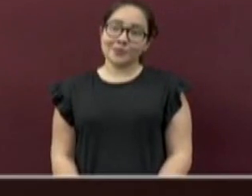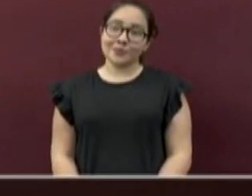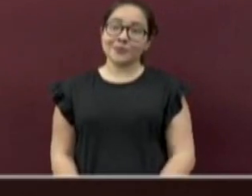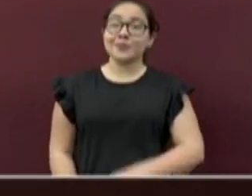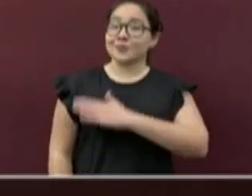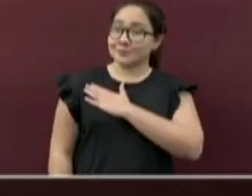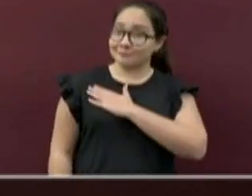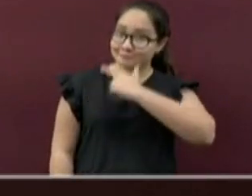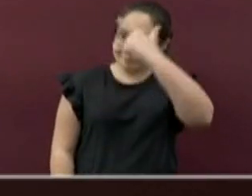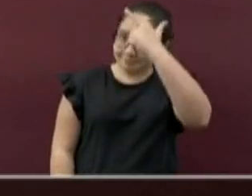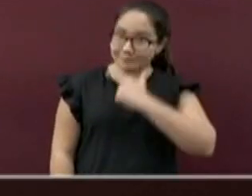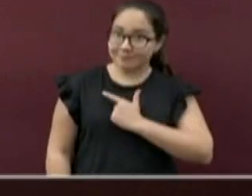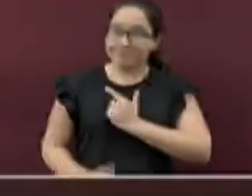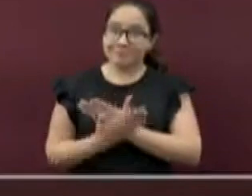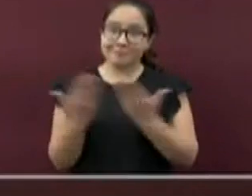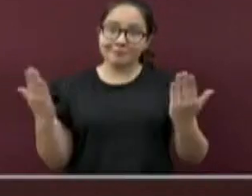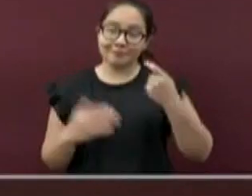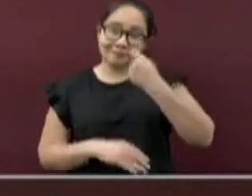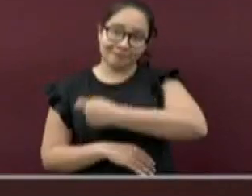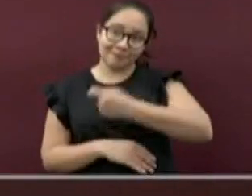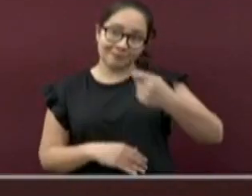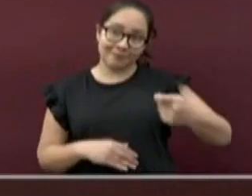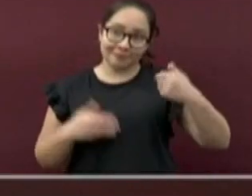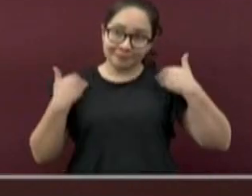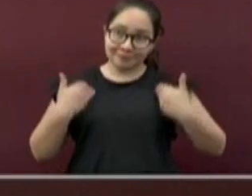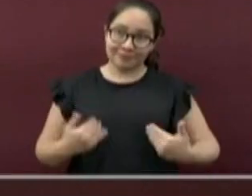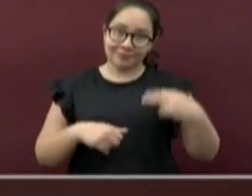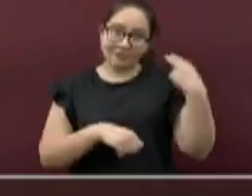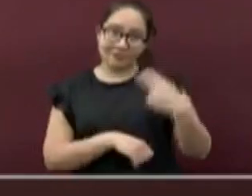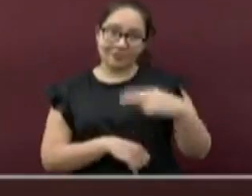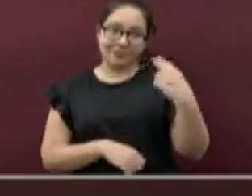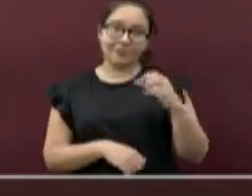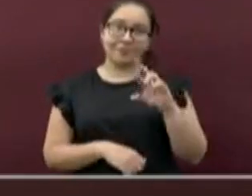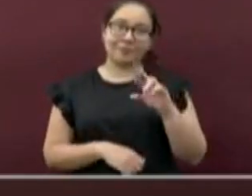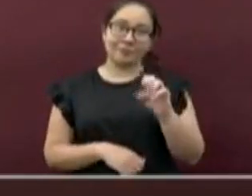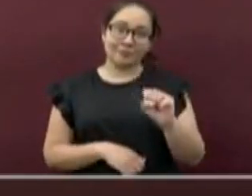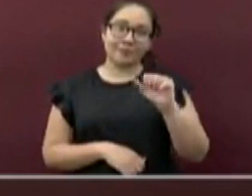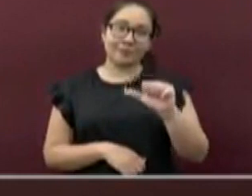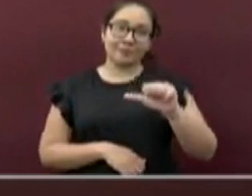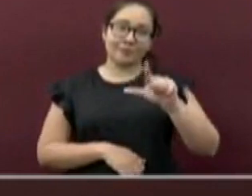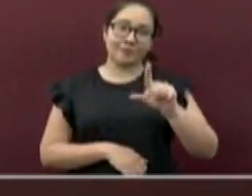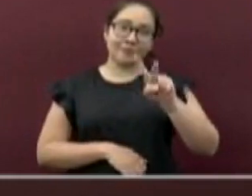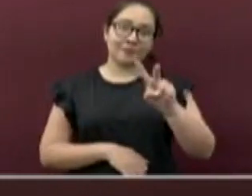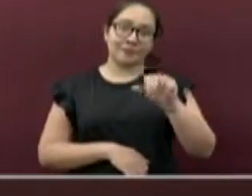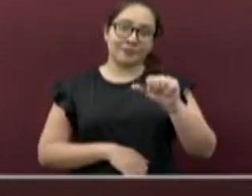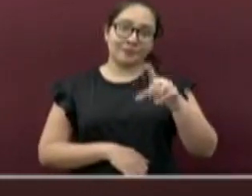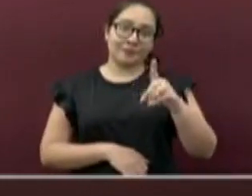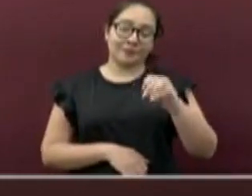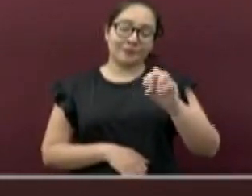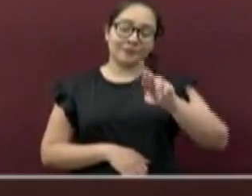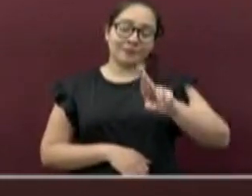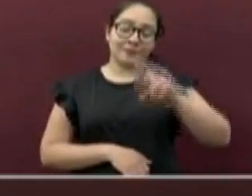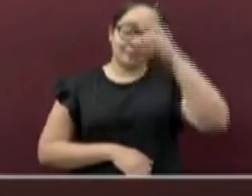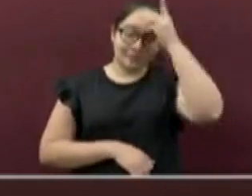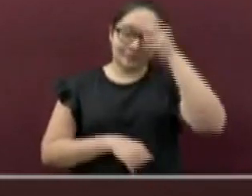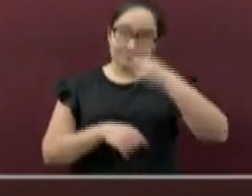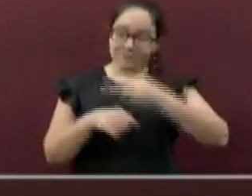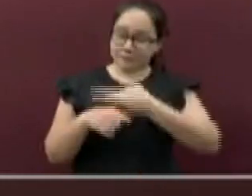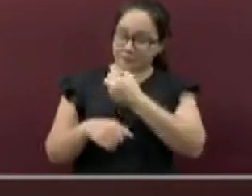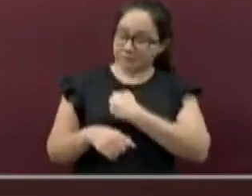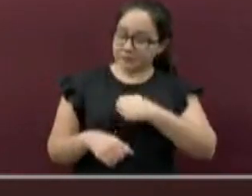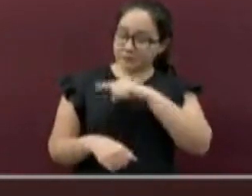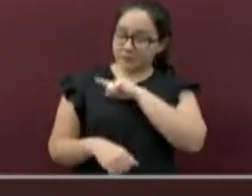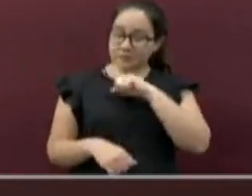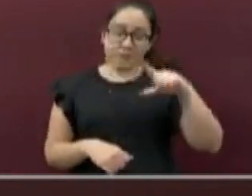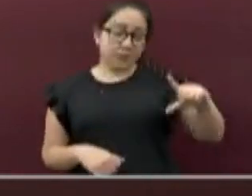Buenas noches, les saluda como siempre su servidor, el doctor Salvador Beristain Hernández, director de salud pública,